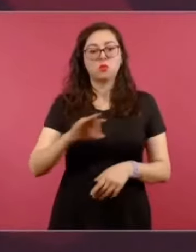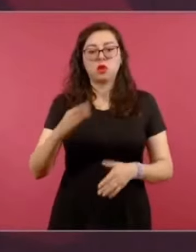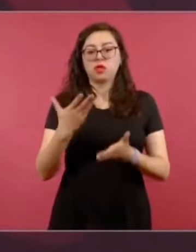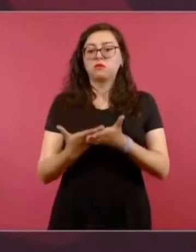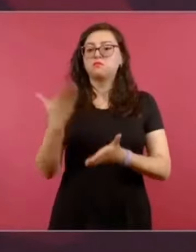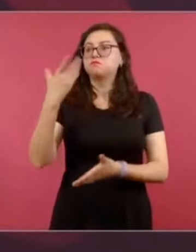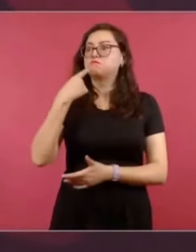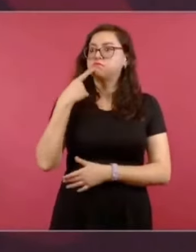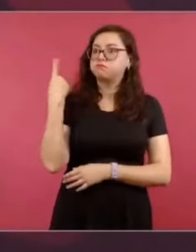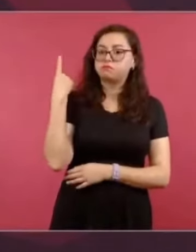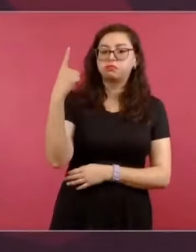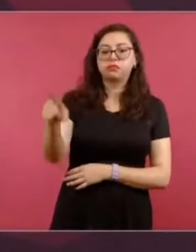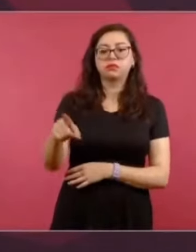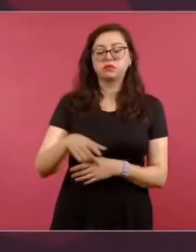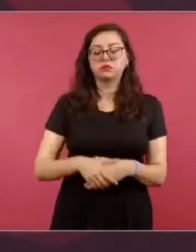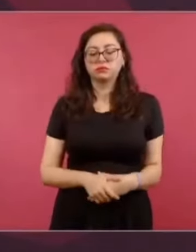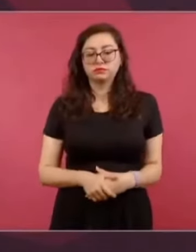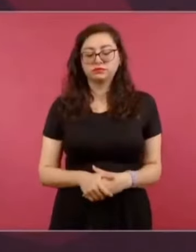fiscalía,